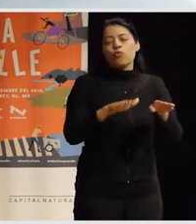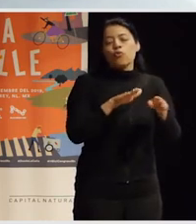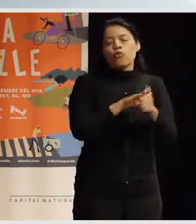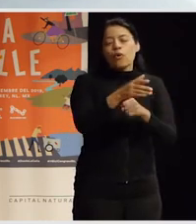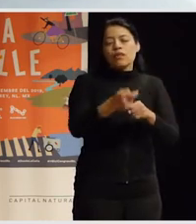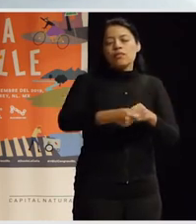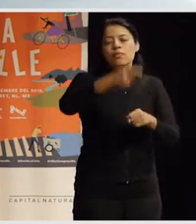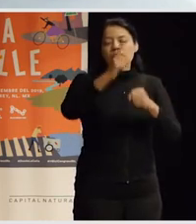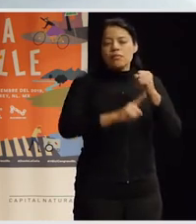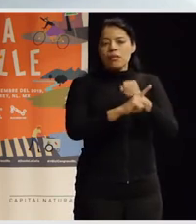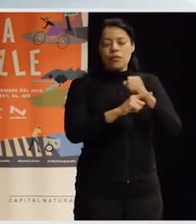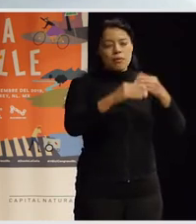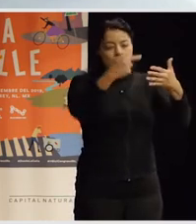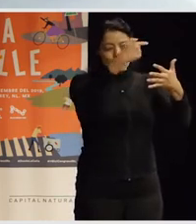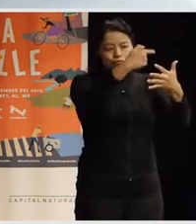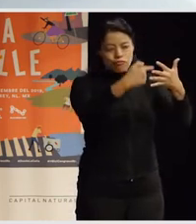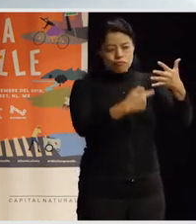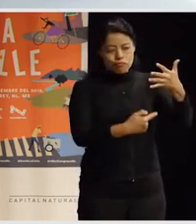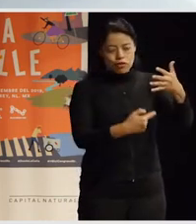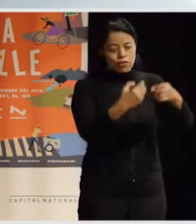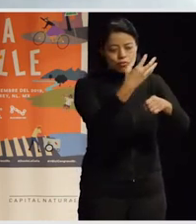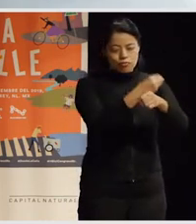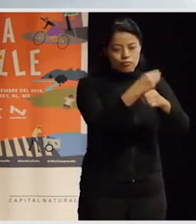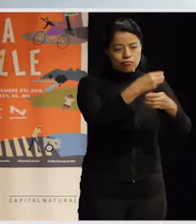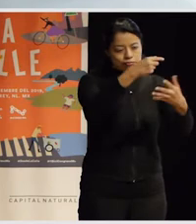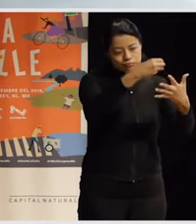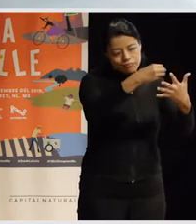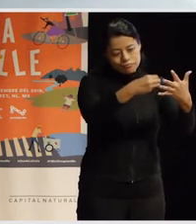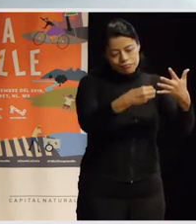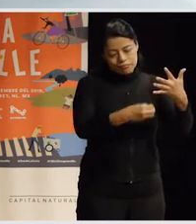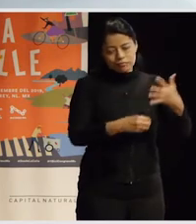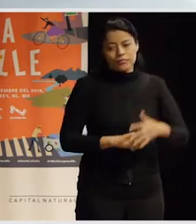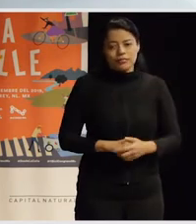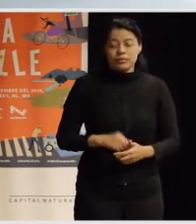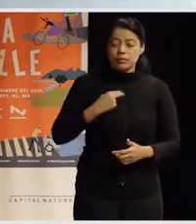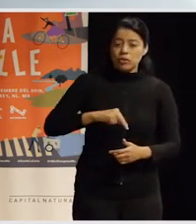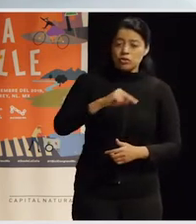Digamos que, por ahí, nosotras pensamos que esto es fundamental, o sea, como que para